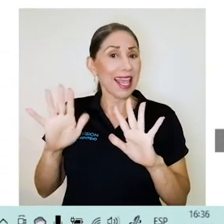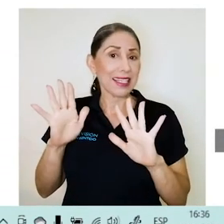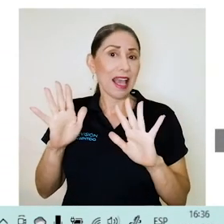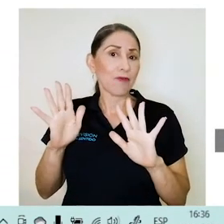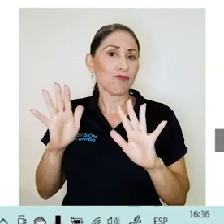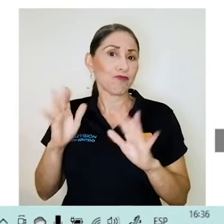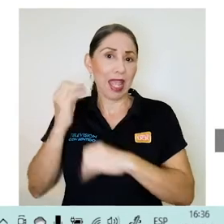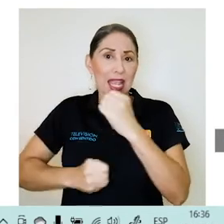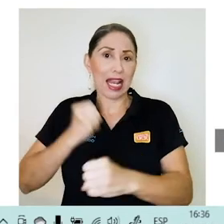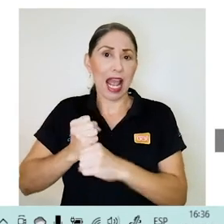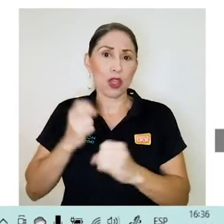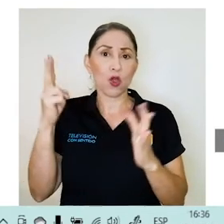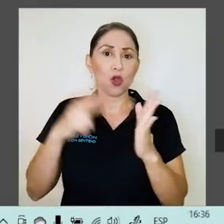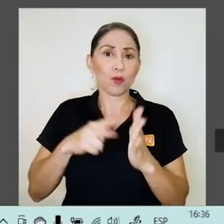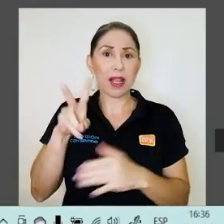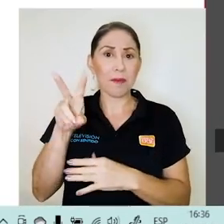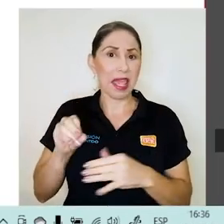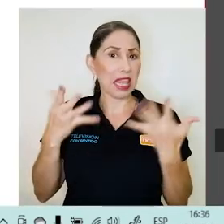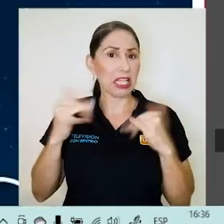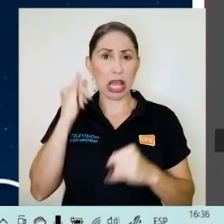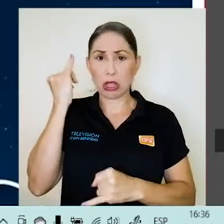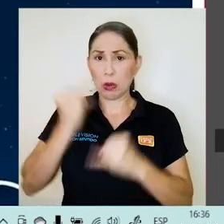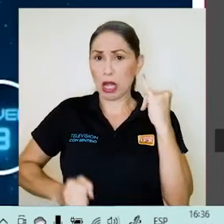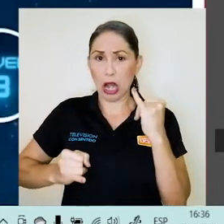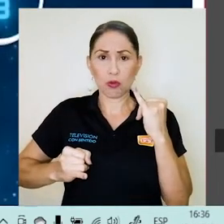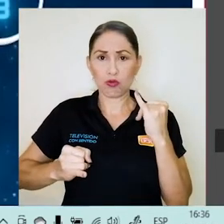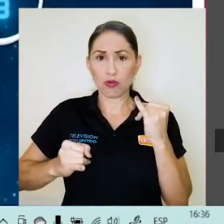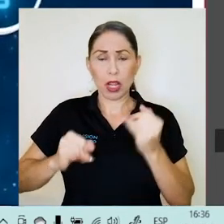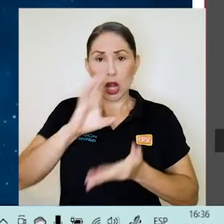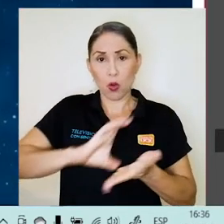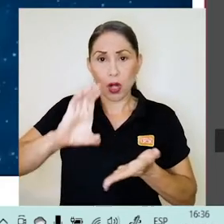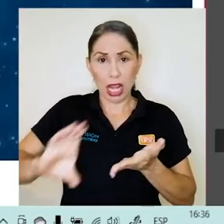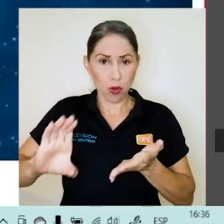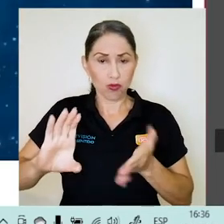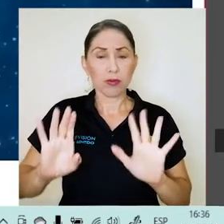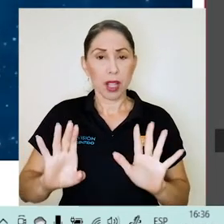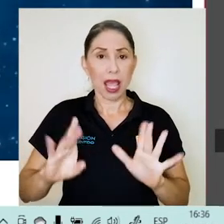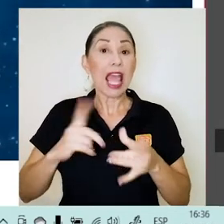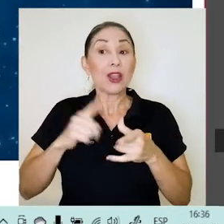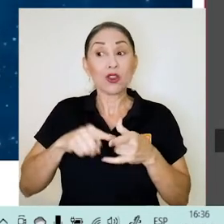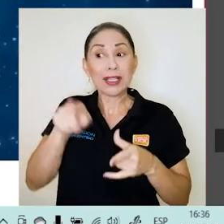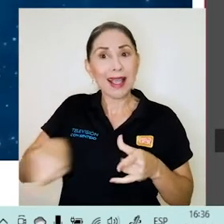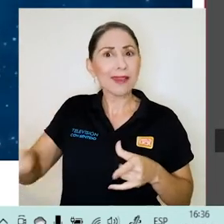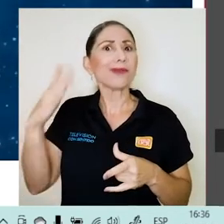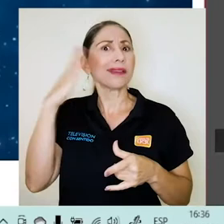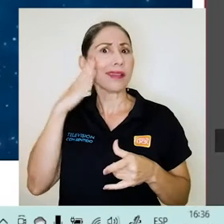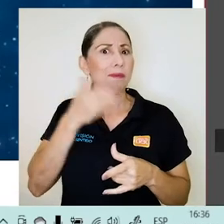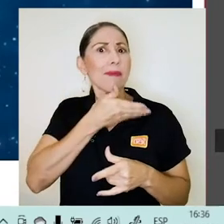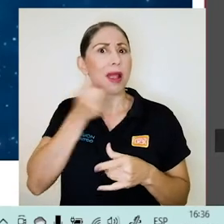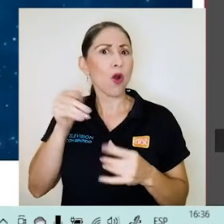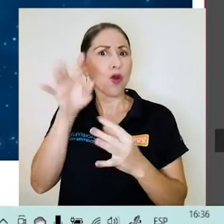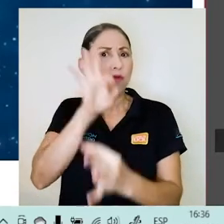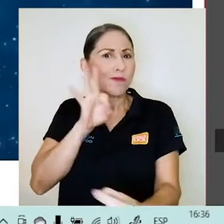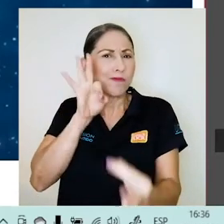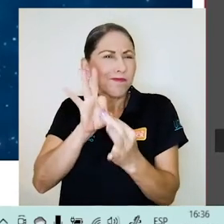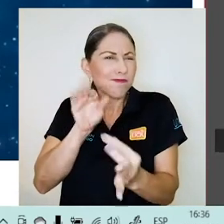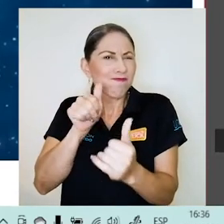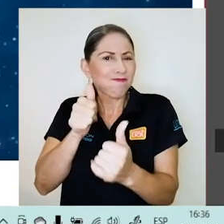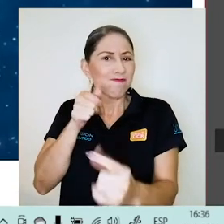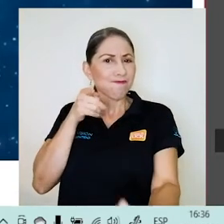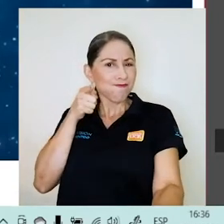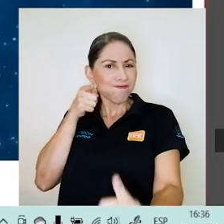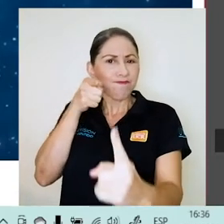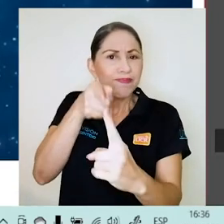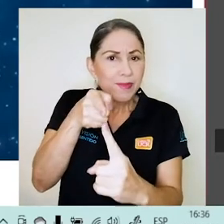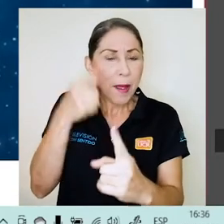secundaria durante el año 2020, pues entonces pueda enrumbarse de una mejor manera o con más precisión en ese